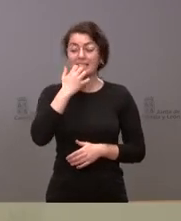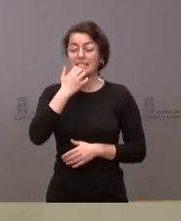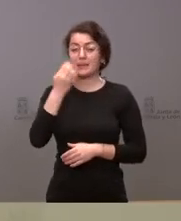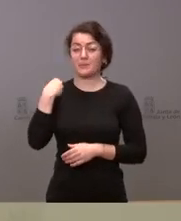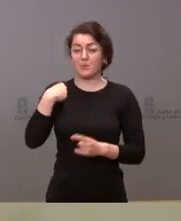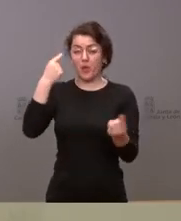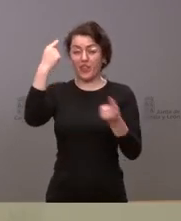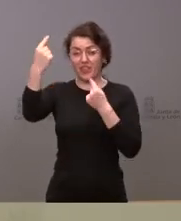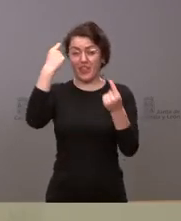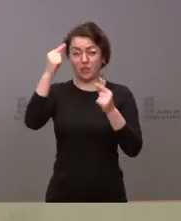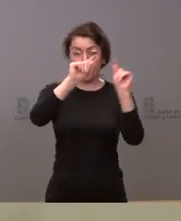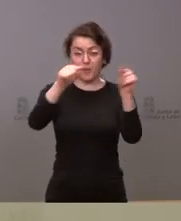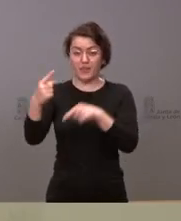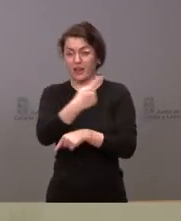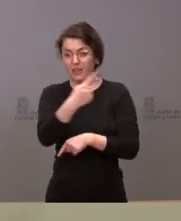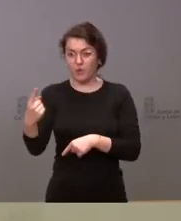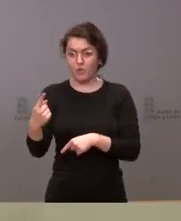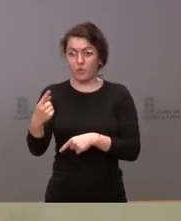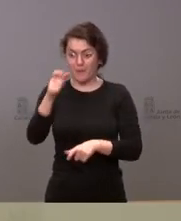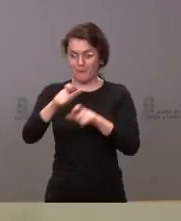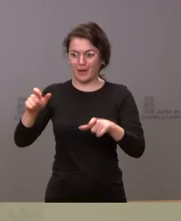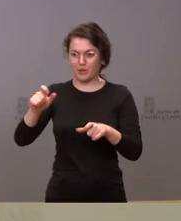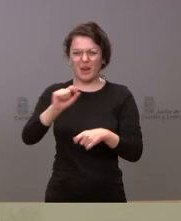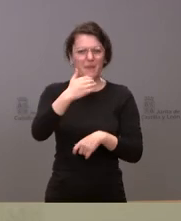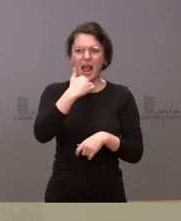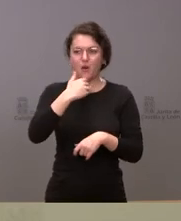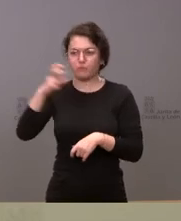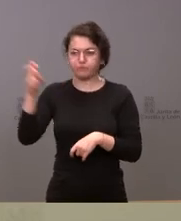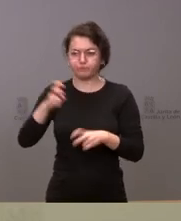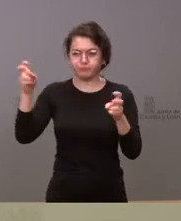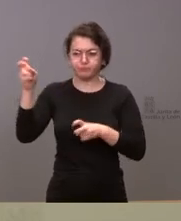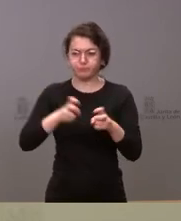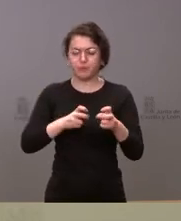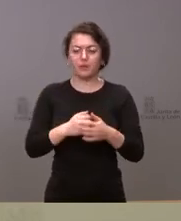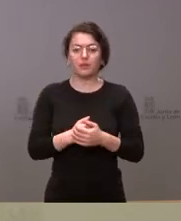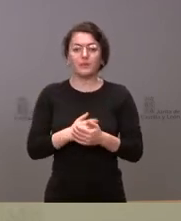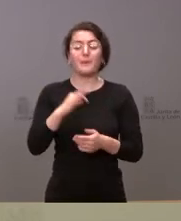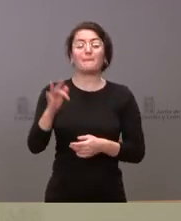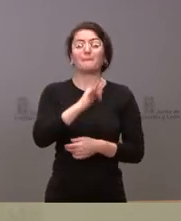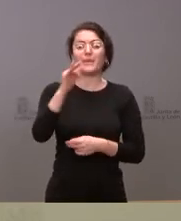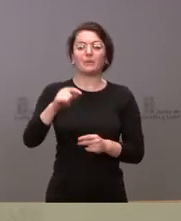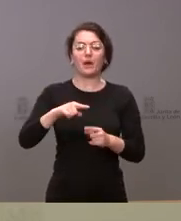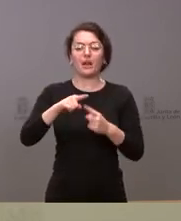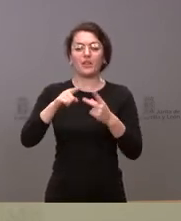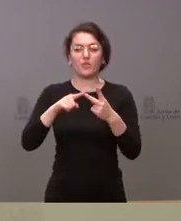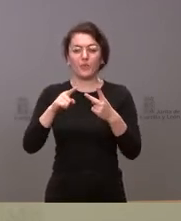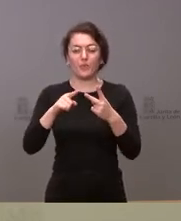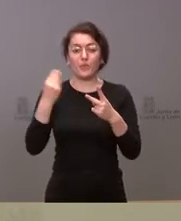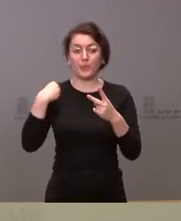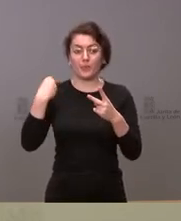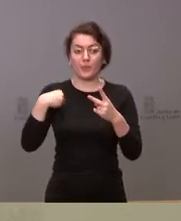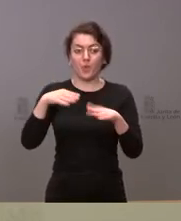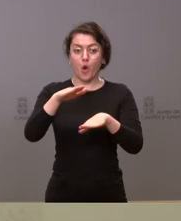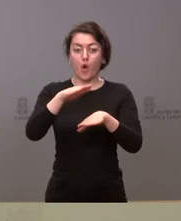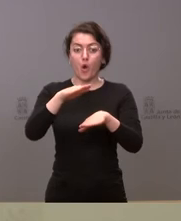esas mil y pico personas que han venido de Ucrania y luego por otro lado hablaba de esas dos medidas que quiere tomar el próximo consejo de gobierno de